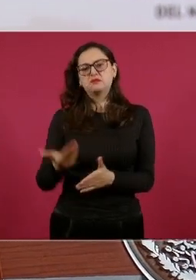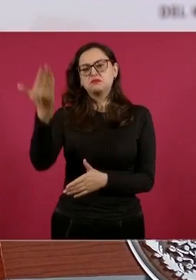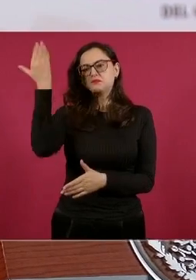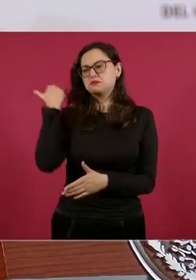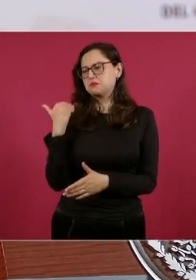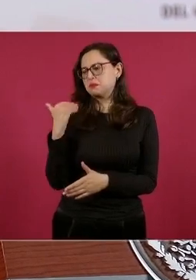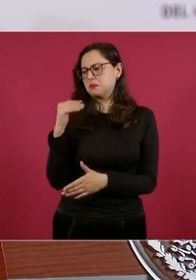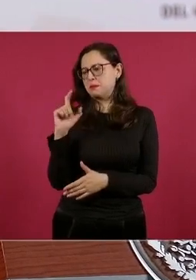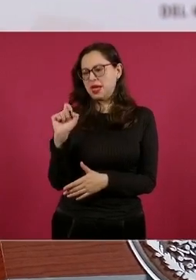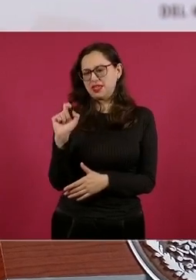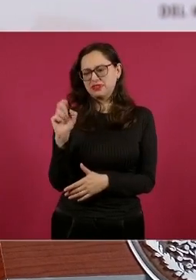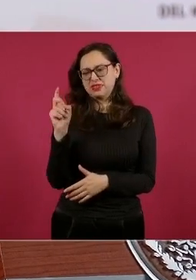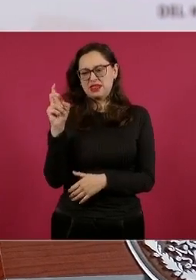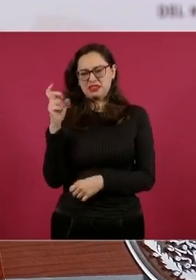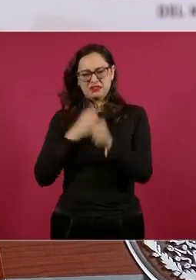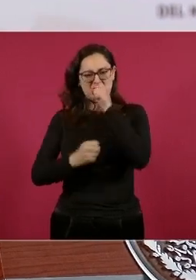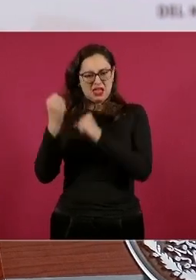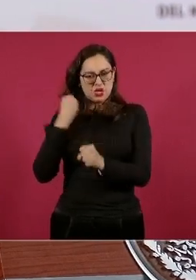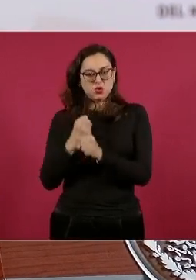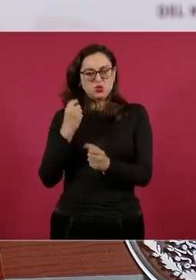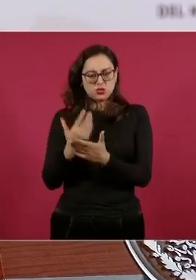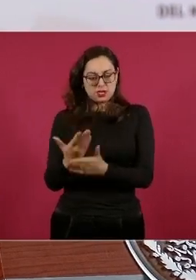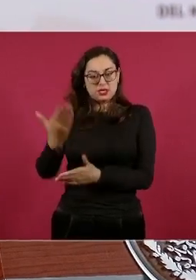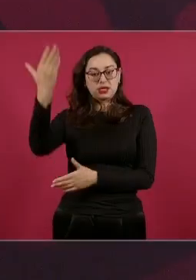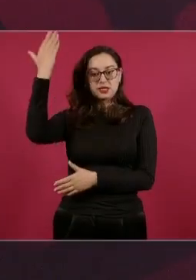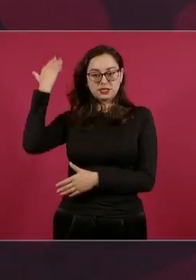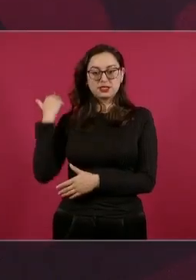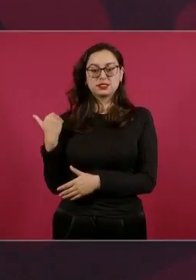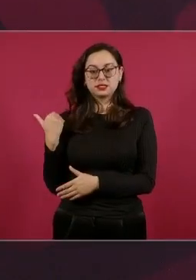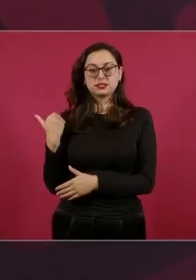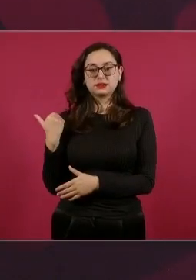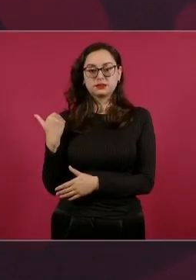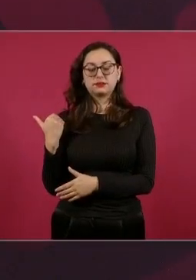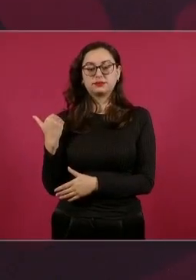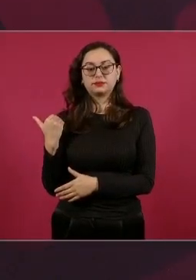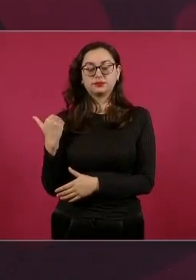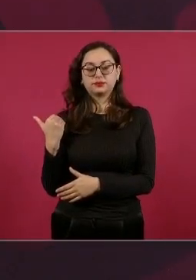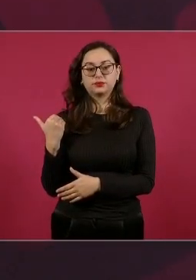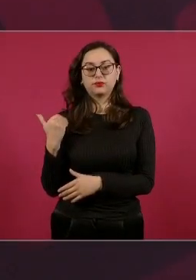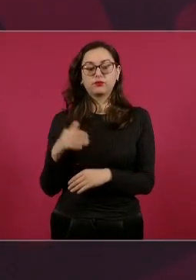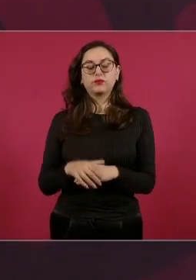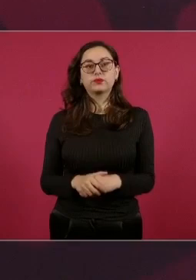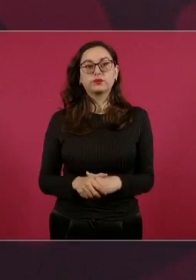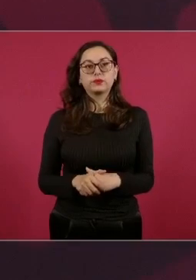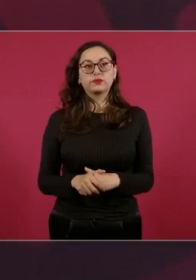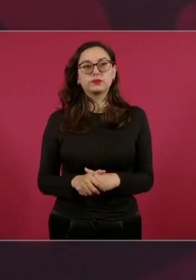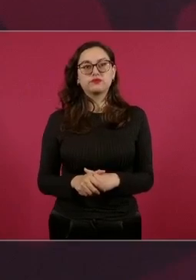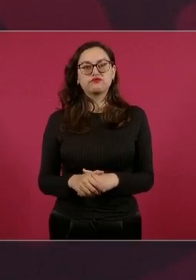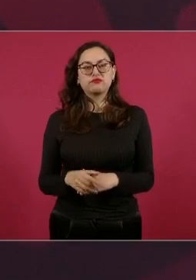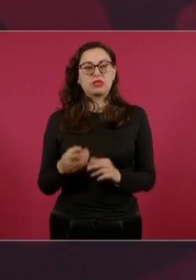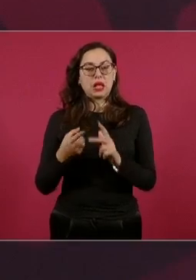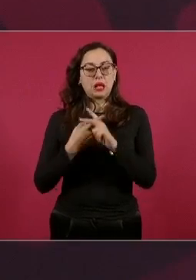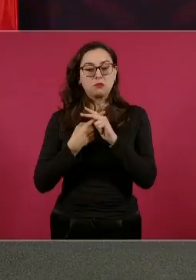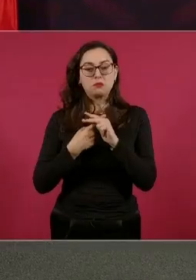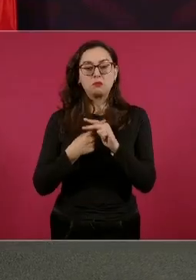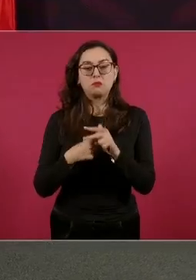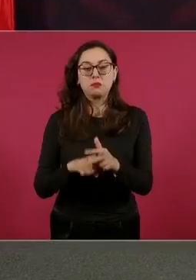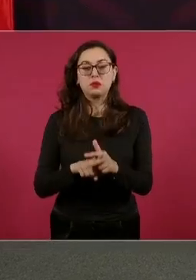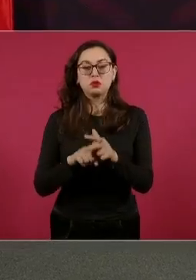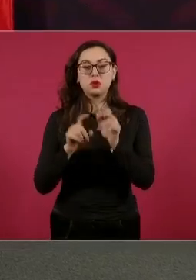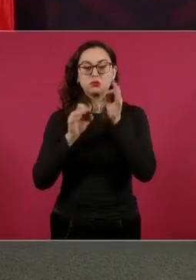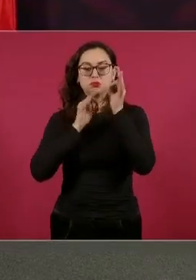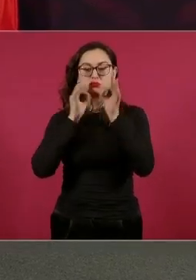cuando mucho 30 años, de que a los narcotraficantes ya no les